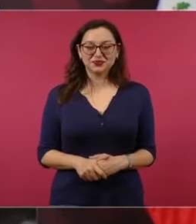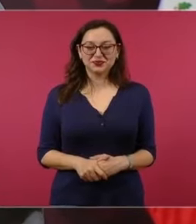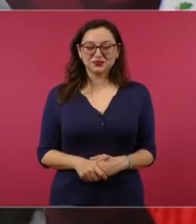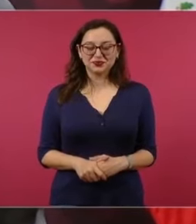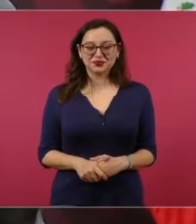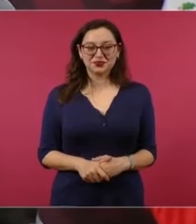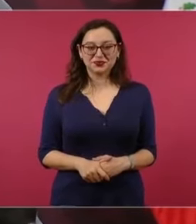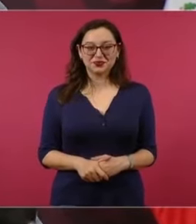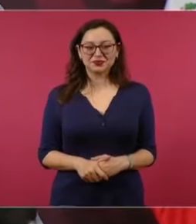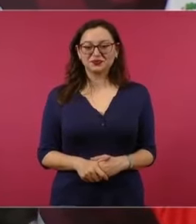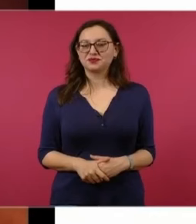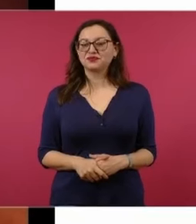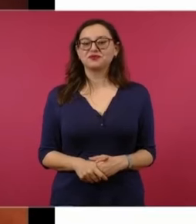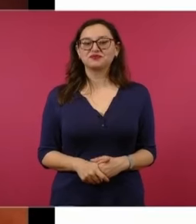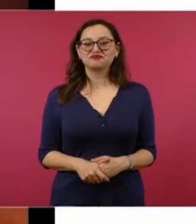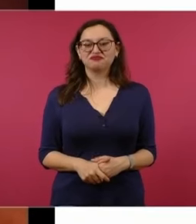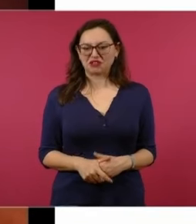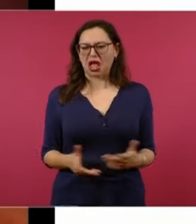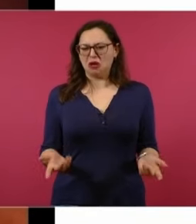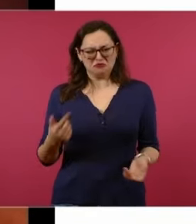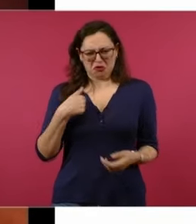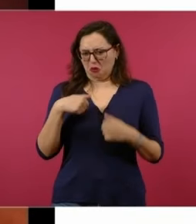O sea, que aquí no vamos a seguir encontrando.